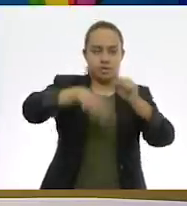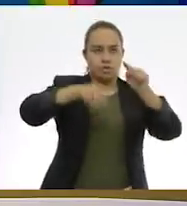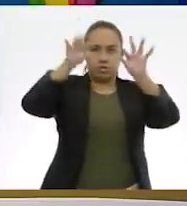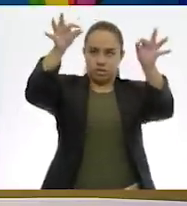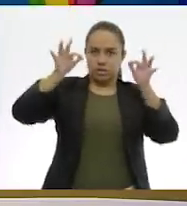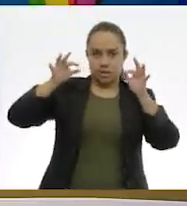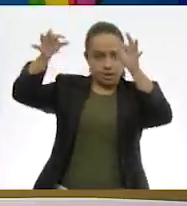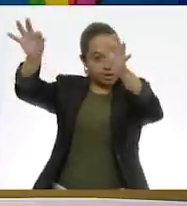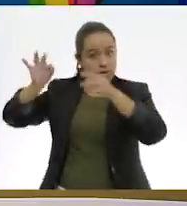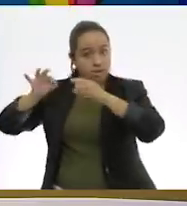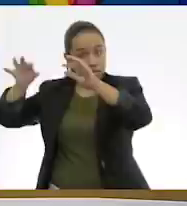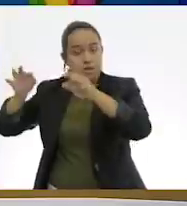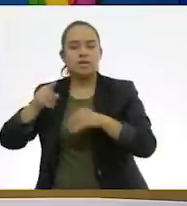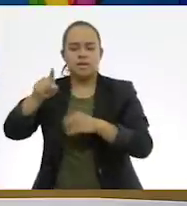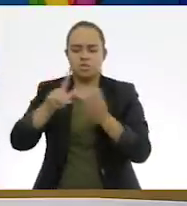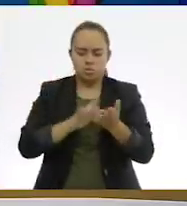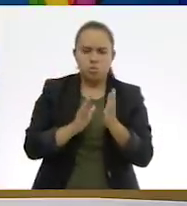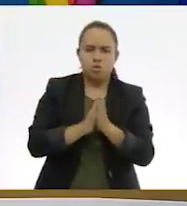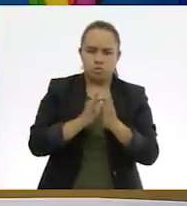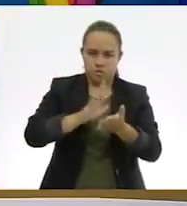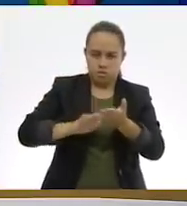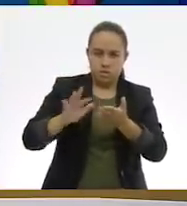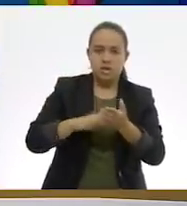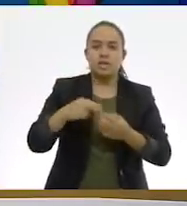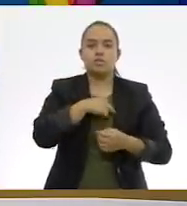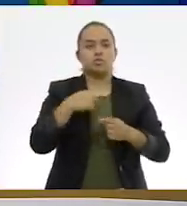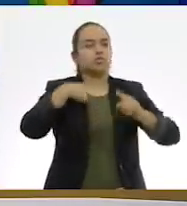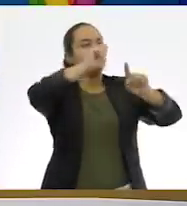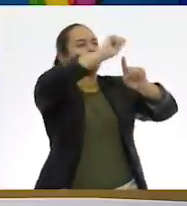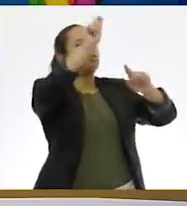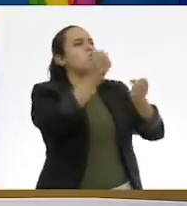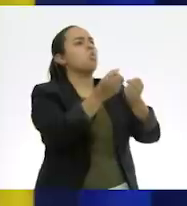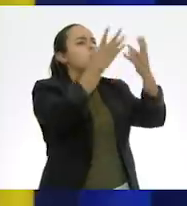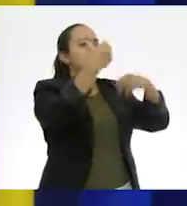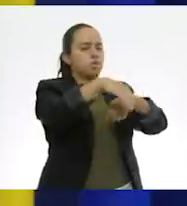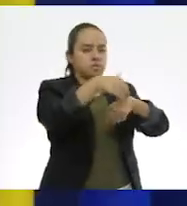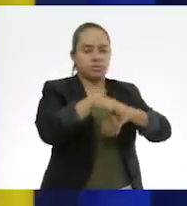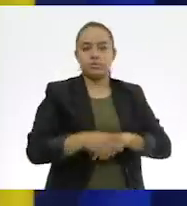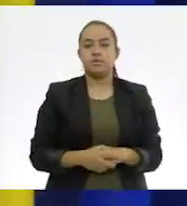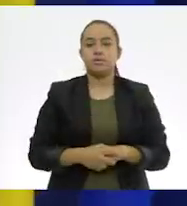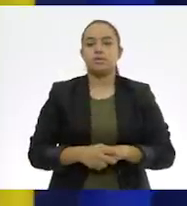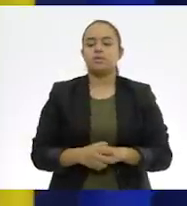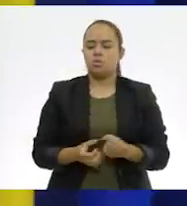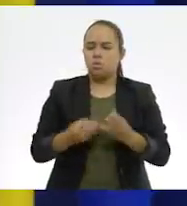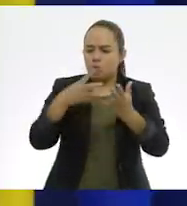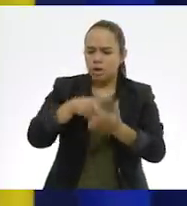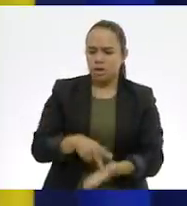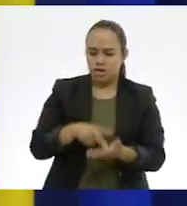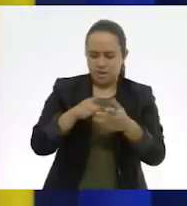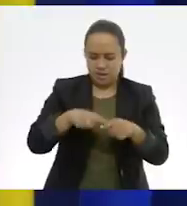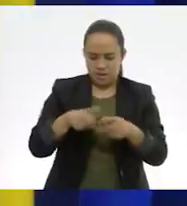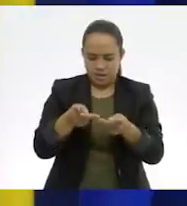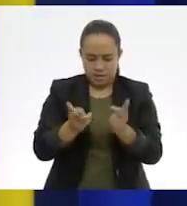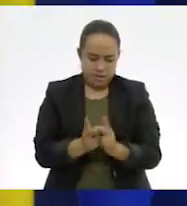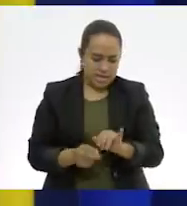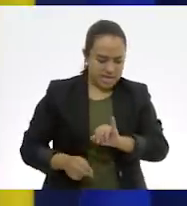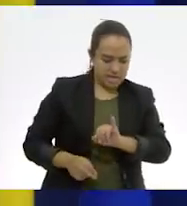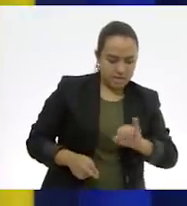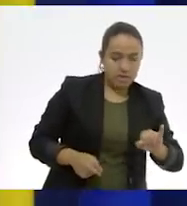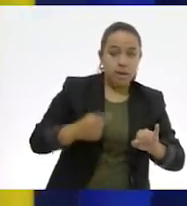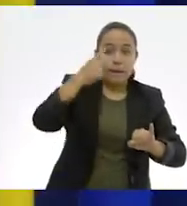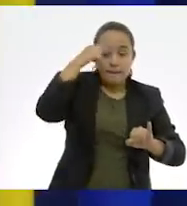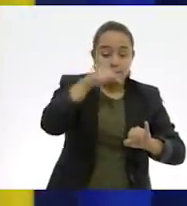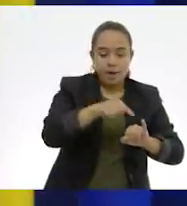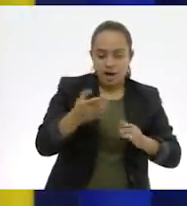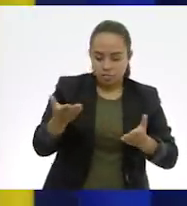materiales en lo que me apoyas leyéndolo y poder anotar las cantidades. Por supuesto. ¿Qué peso pondrían en el platillo izquierdo para que la